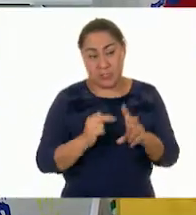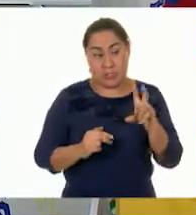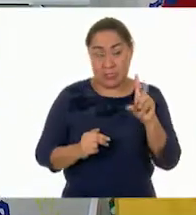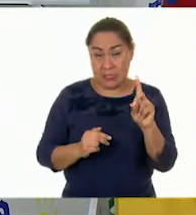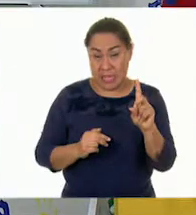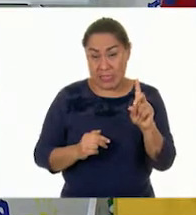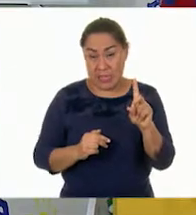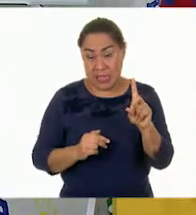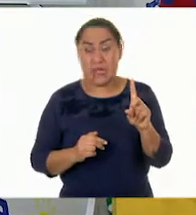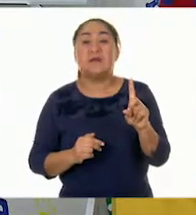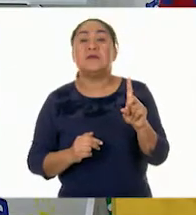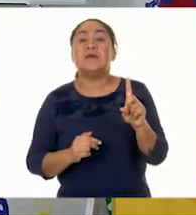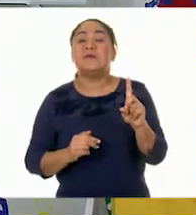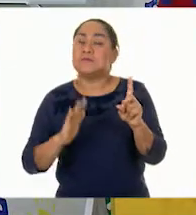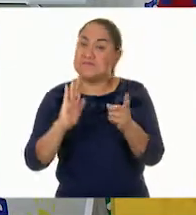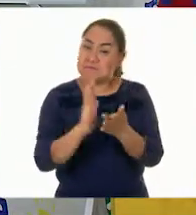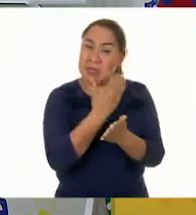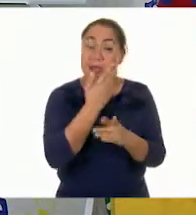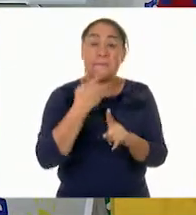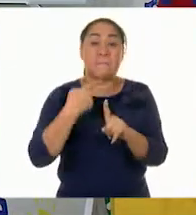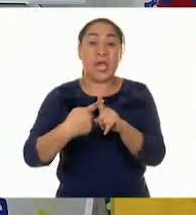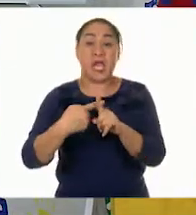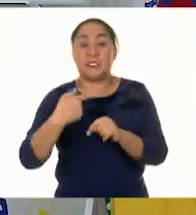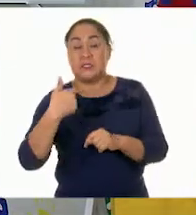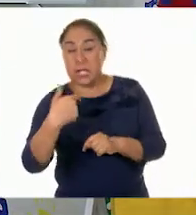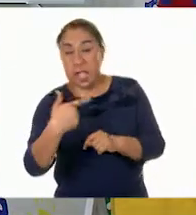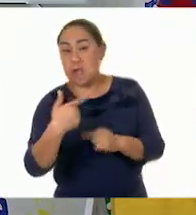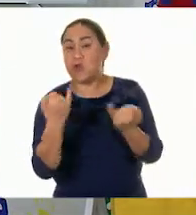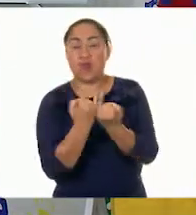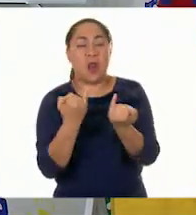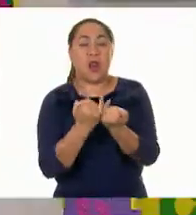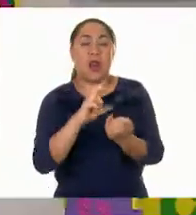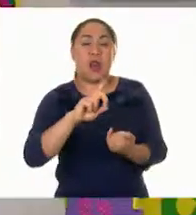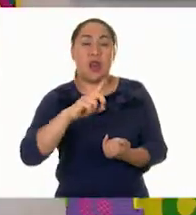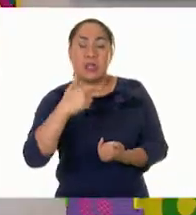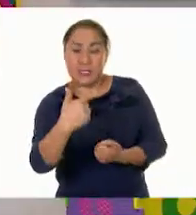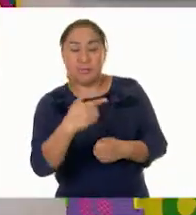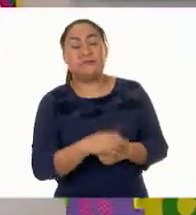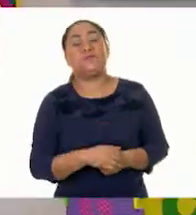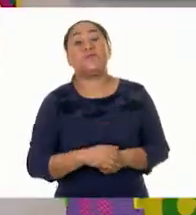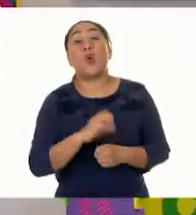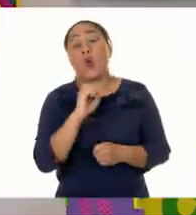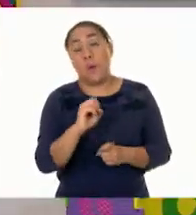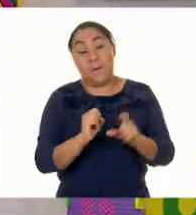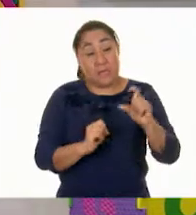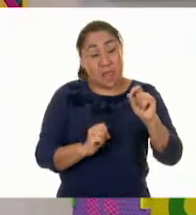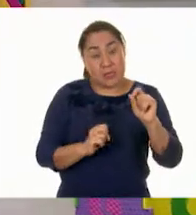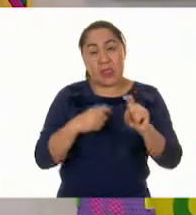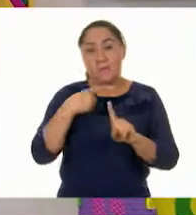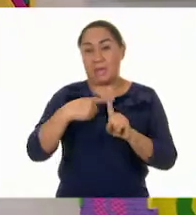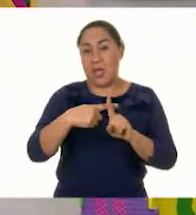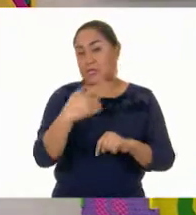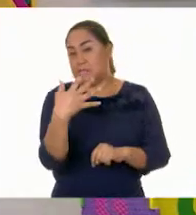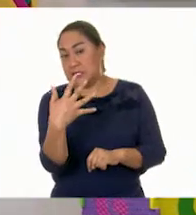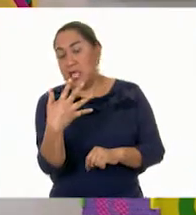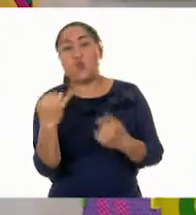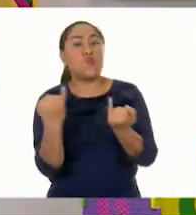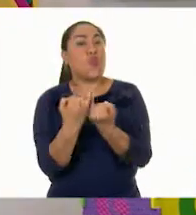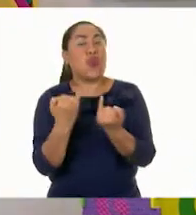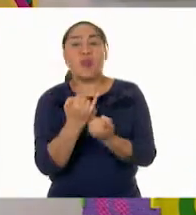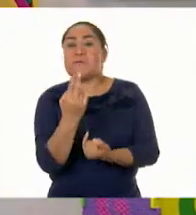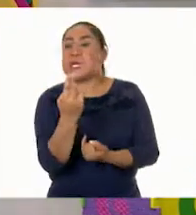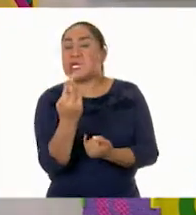más 7. 7, correcto. 25, que sería... 20 más 5. ¡Perfecto! Lo recordaron